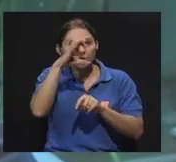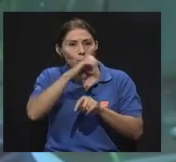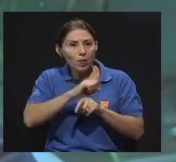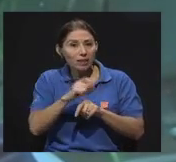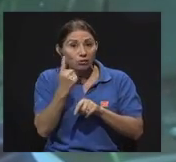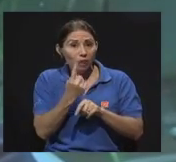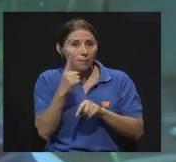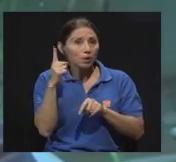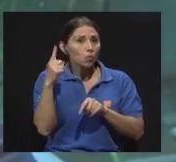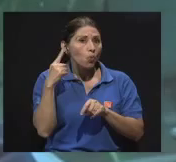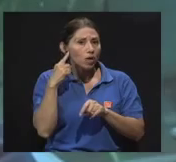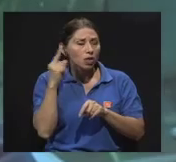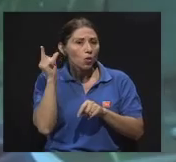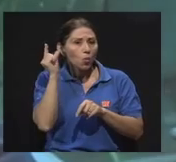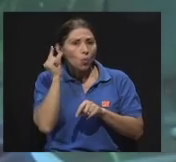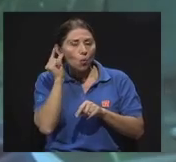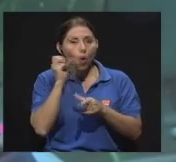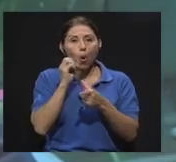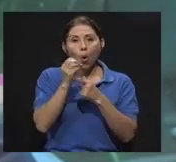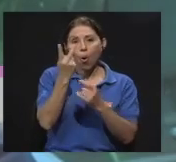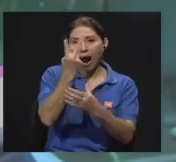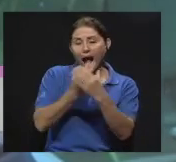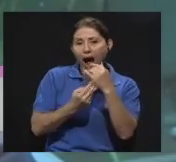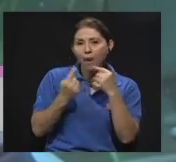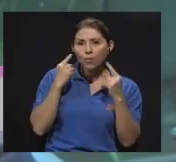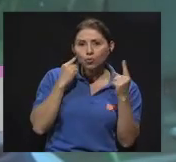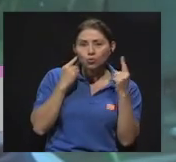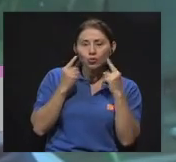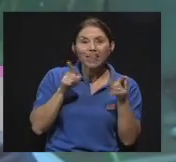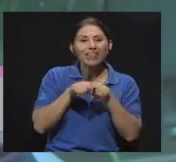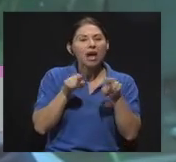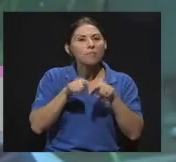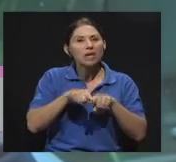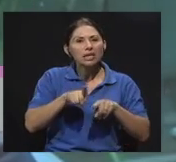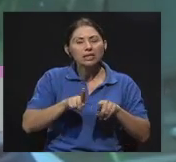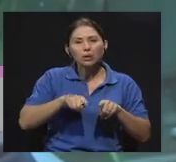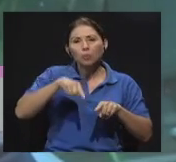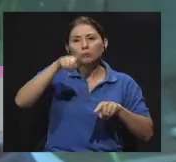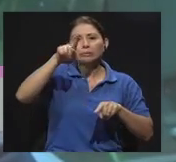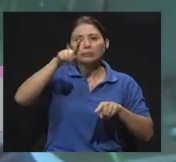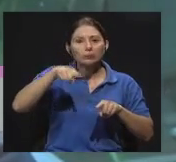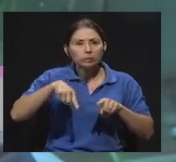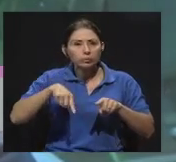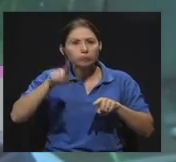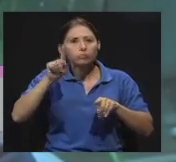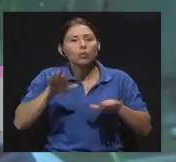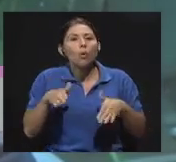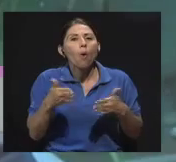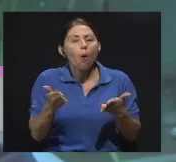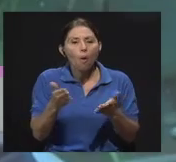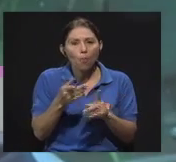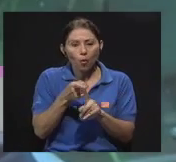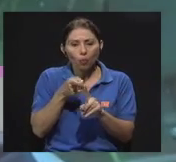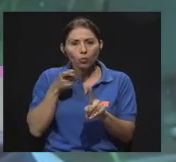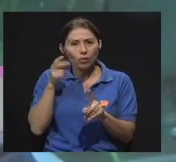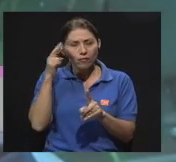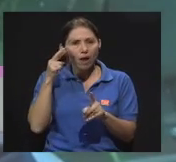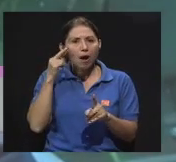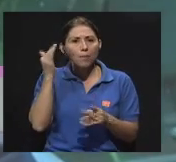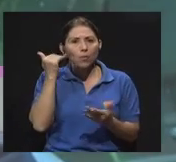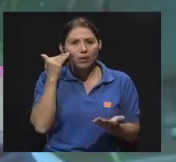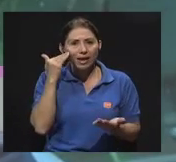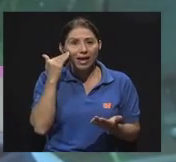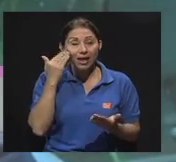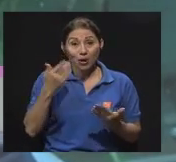en un oído, si es en los dos y de qué magnitud e incluso de qué naturaleza se hace daño. Y muchas veces el